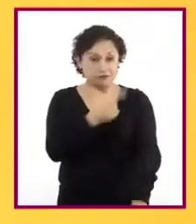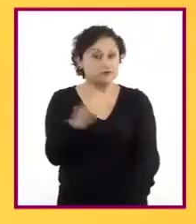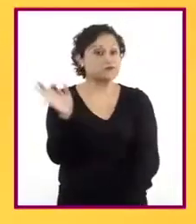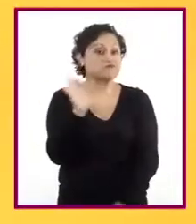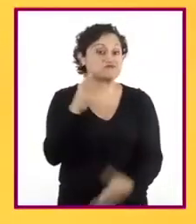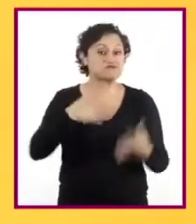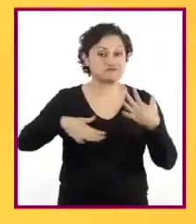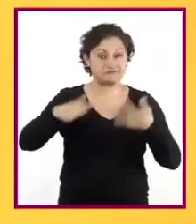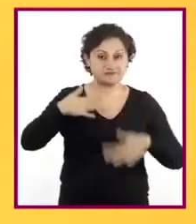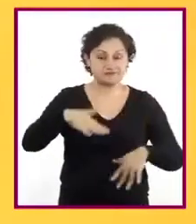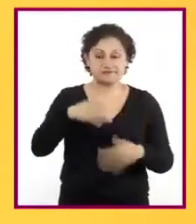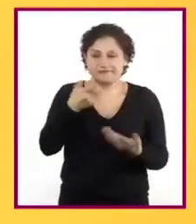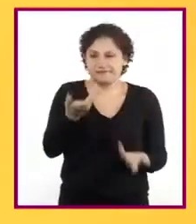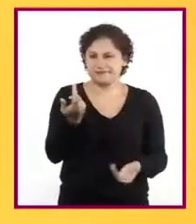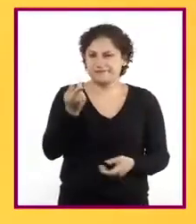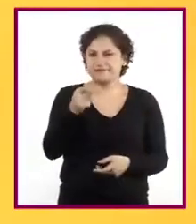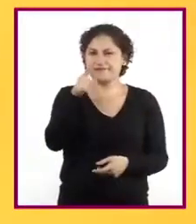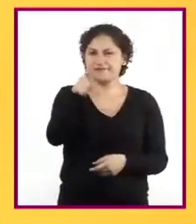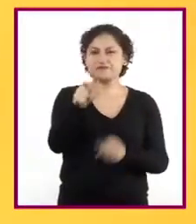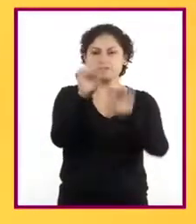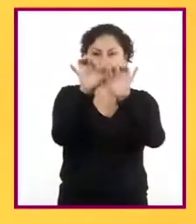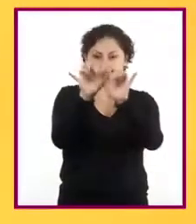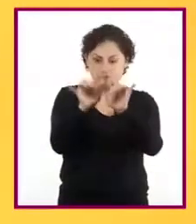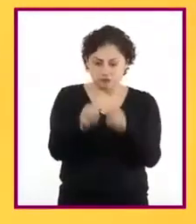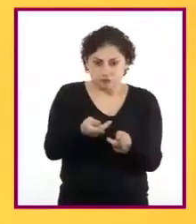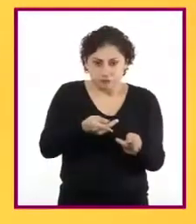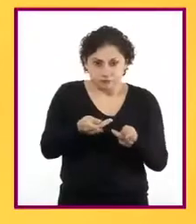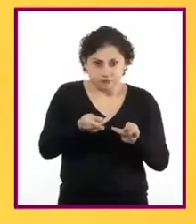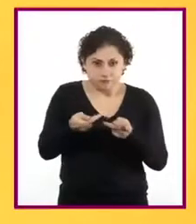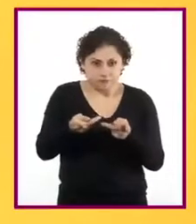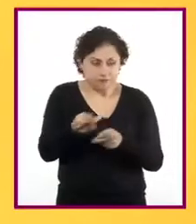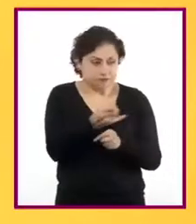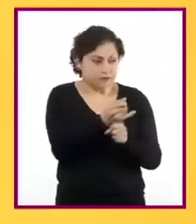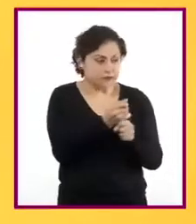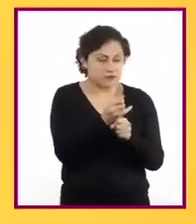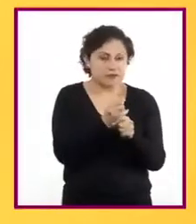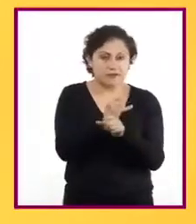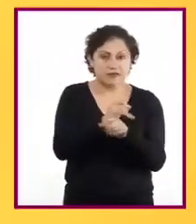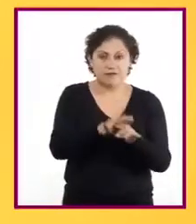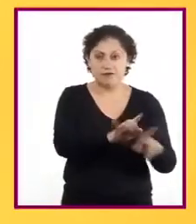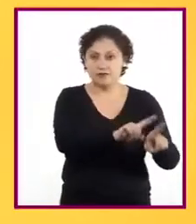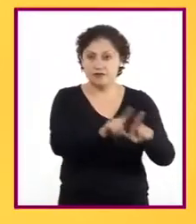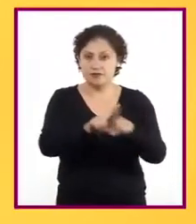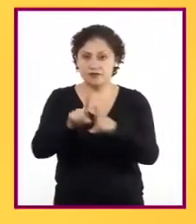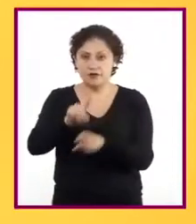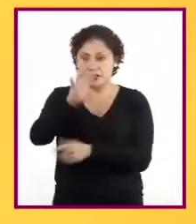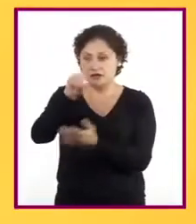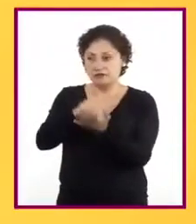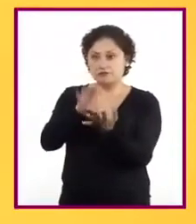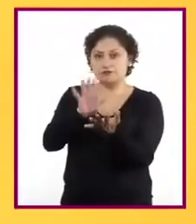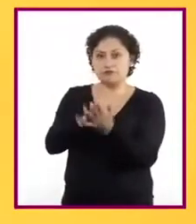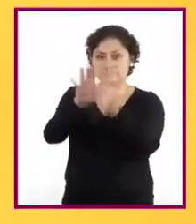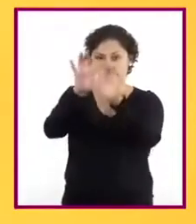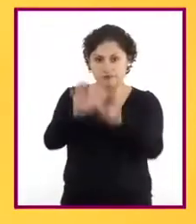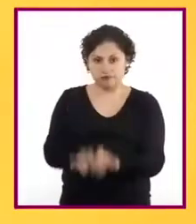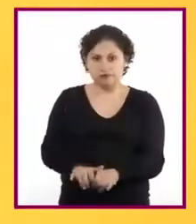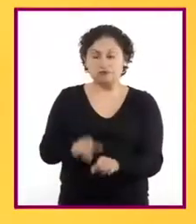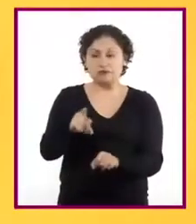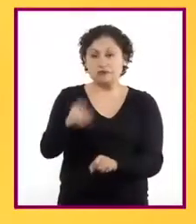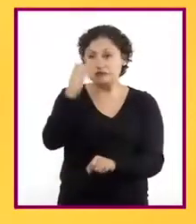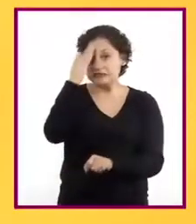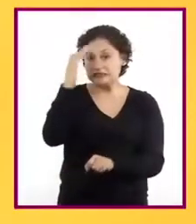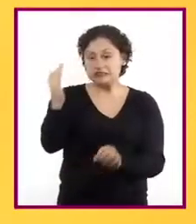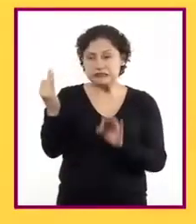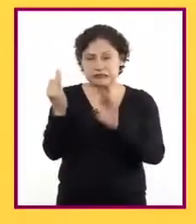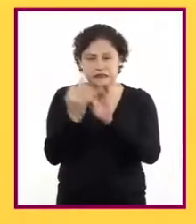pueden hacer si han invertido mucho tiempo preparando e investigando la información para un texto y les queda poco tiempo para